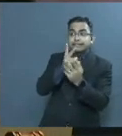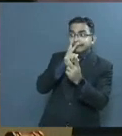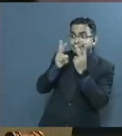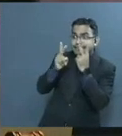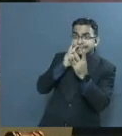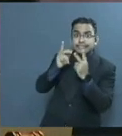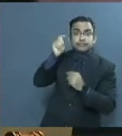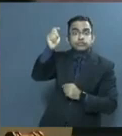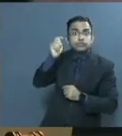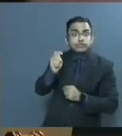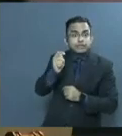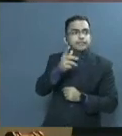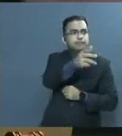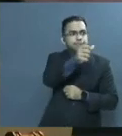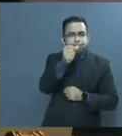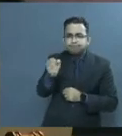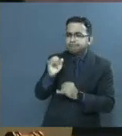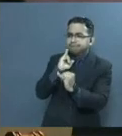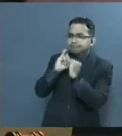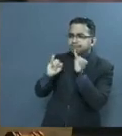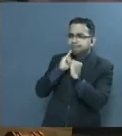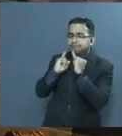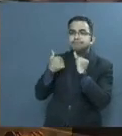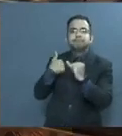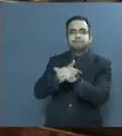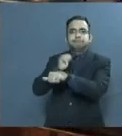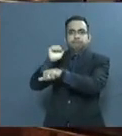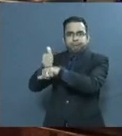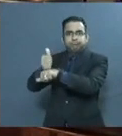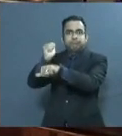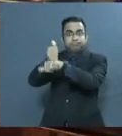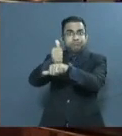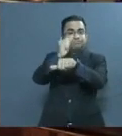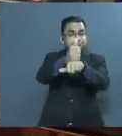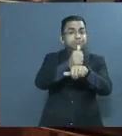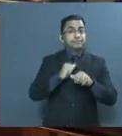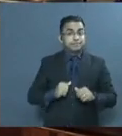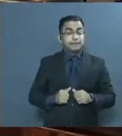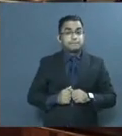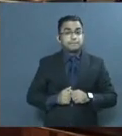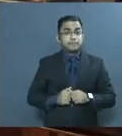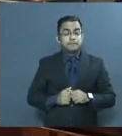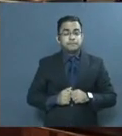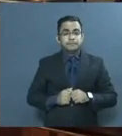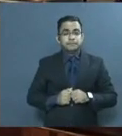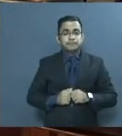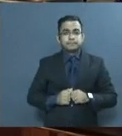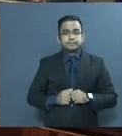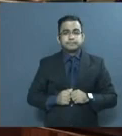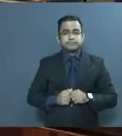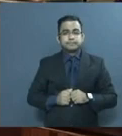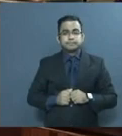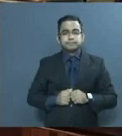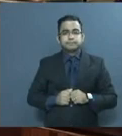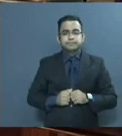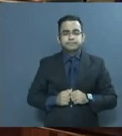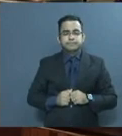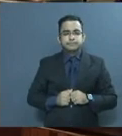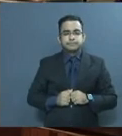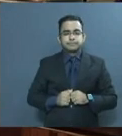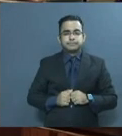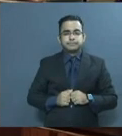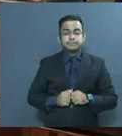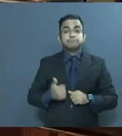vulnerabilidad en cada departamento judicial. No conformes aún con el protocolo